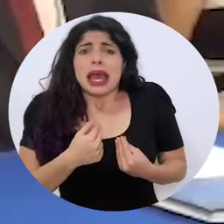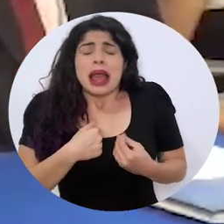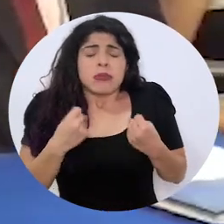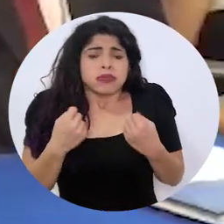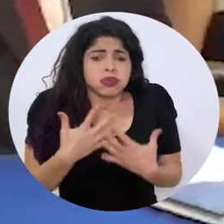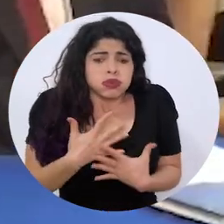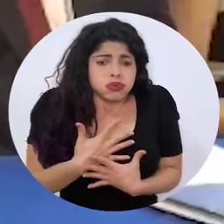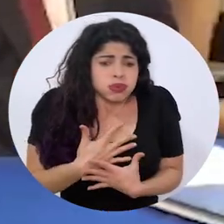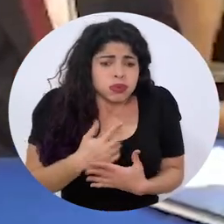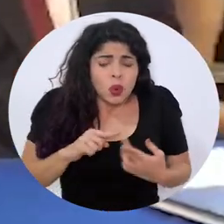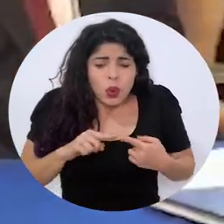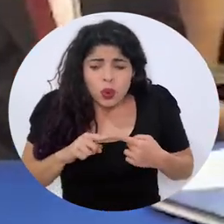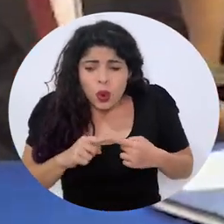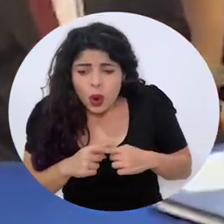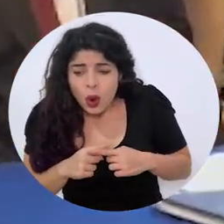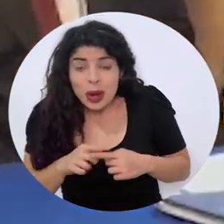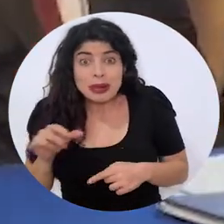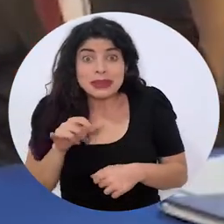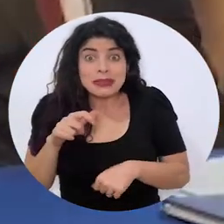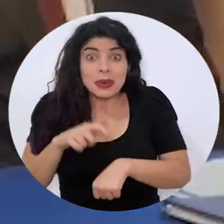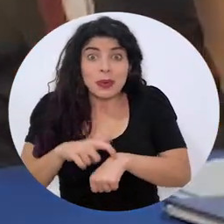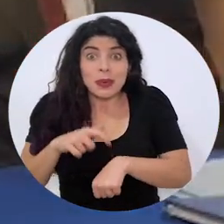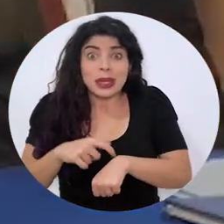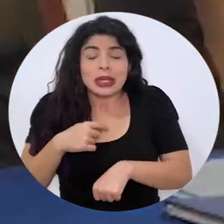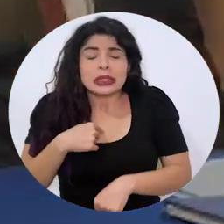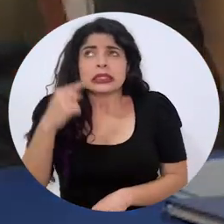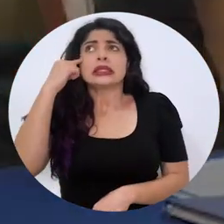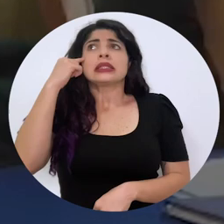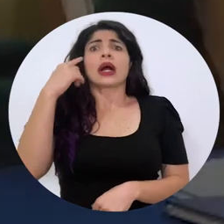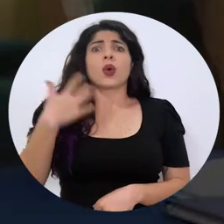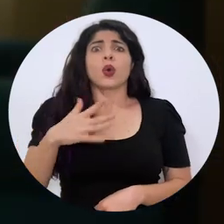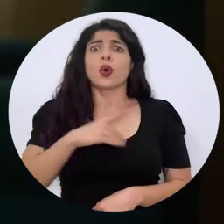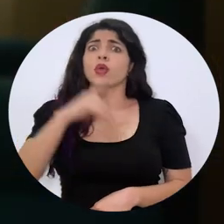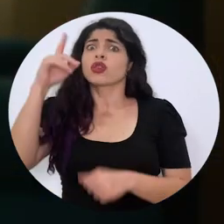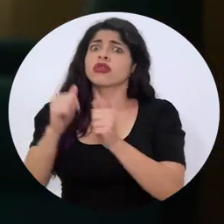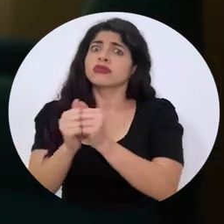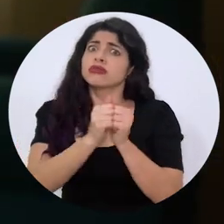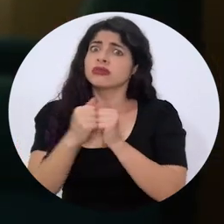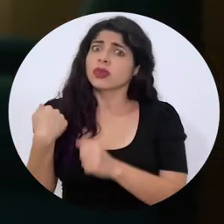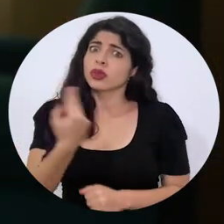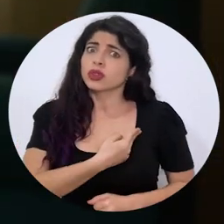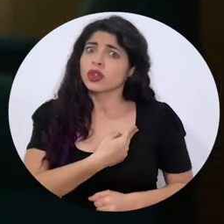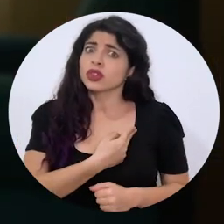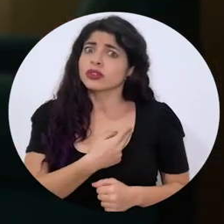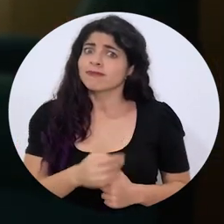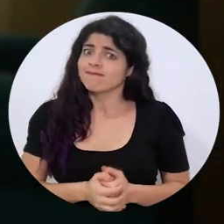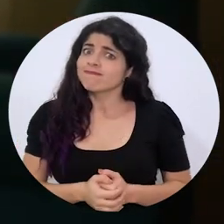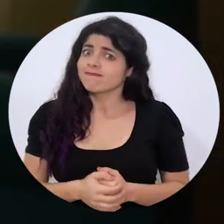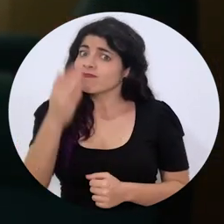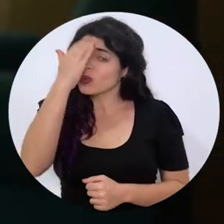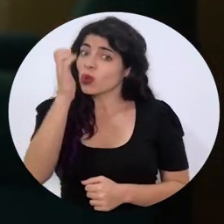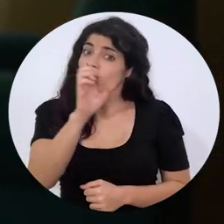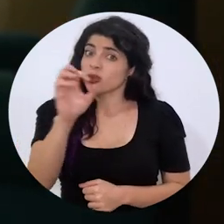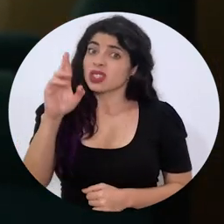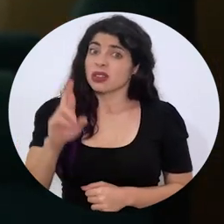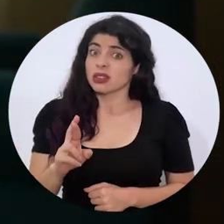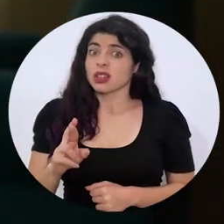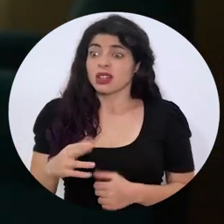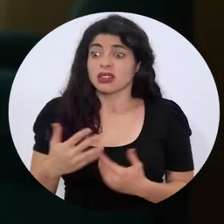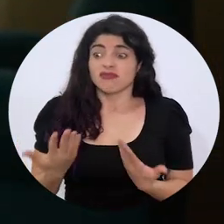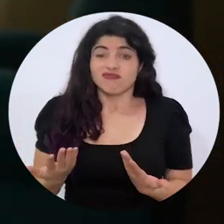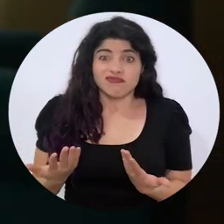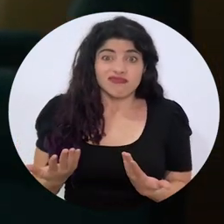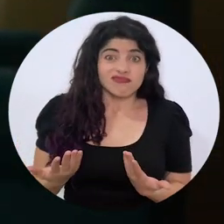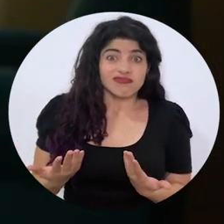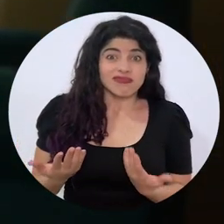más que miedo, pánico y dolor. En ese momento pensé que Dios nos acompañara, porque Costa